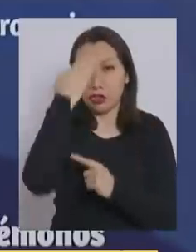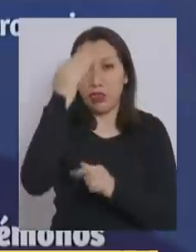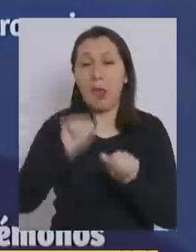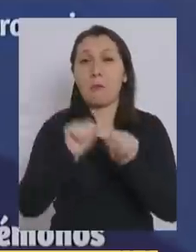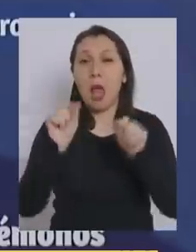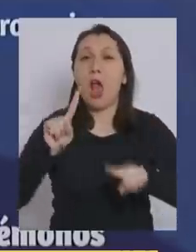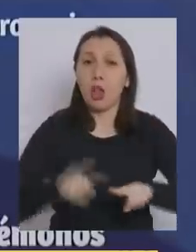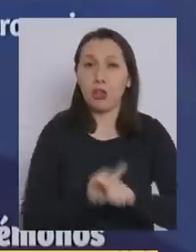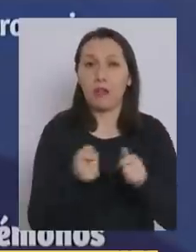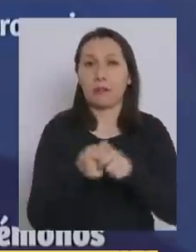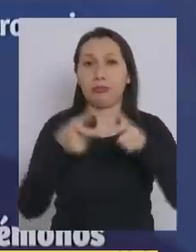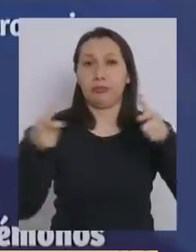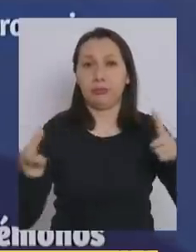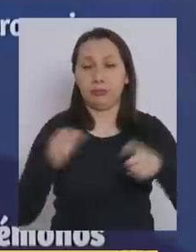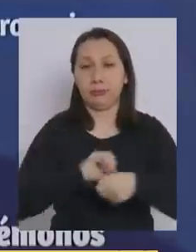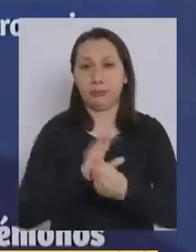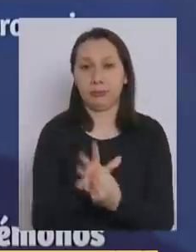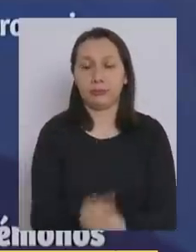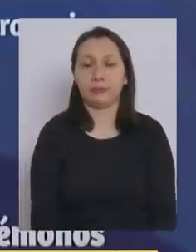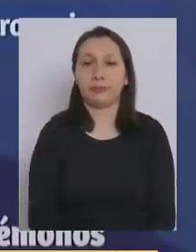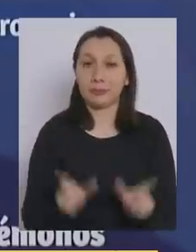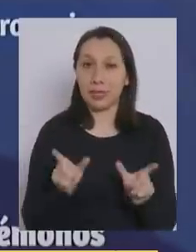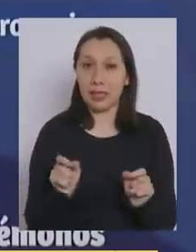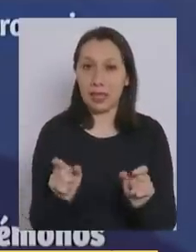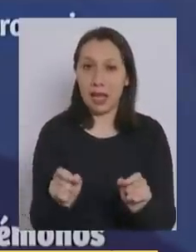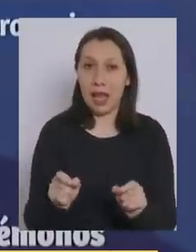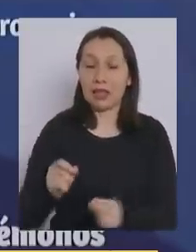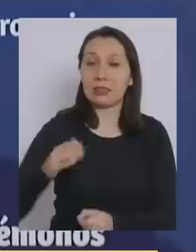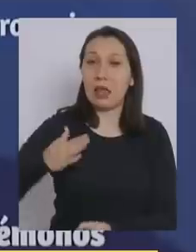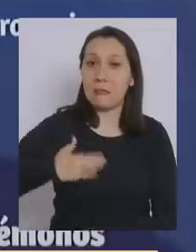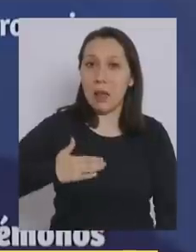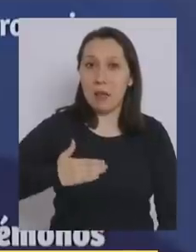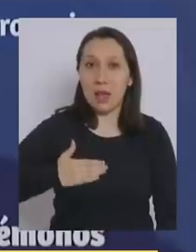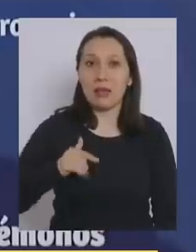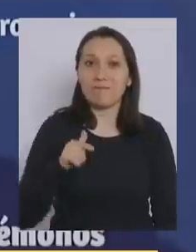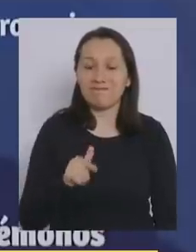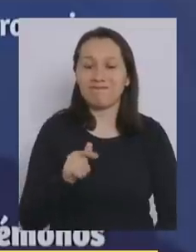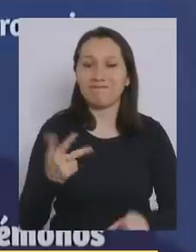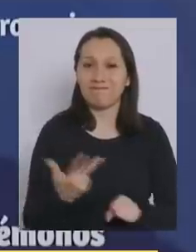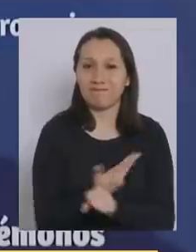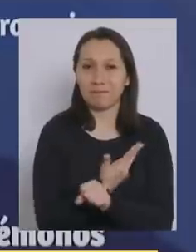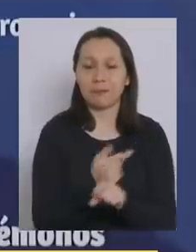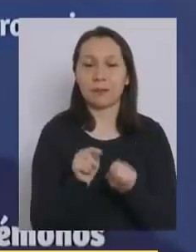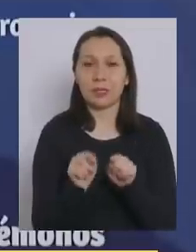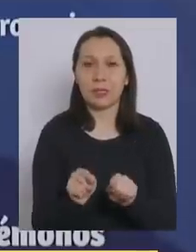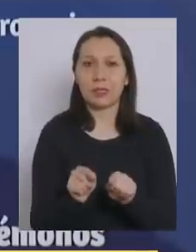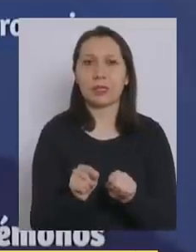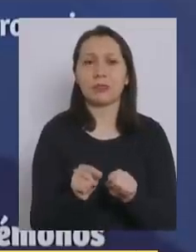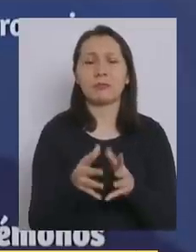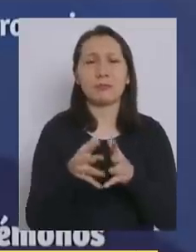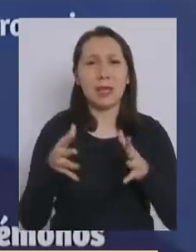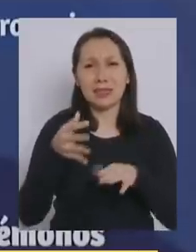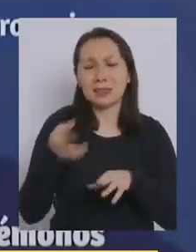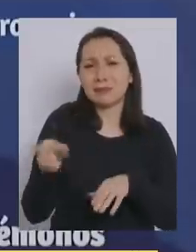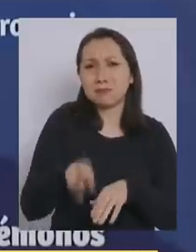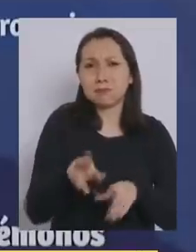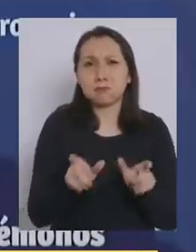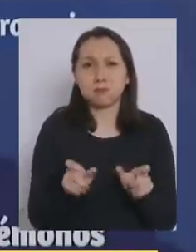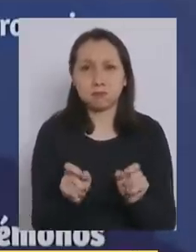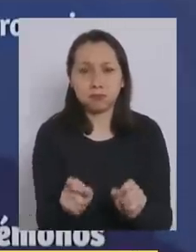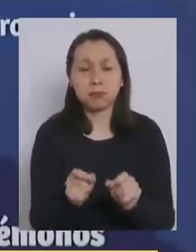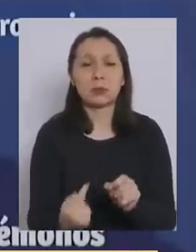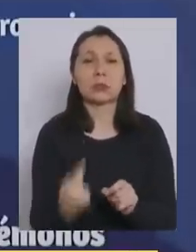más. El cáncer de mama, desgraciadamente, es la neoplasia más frecuente